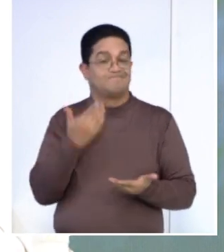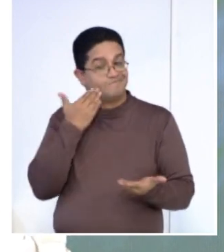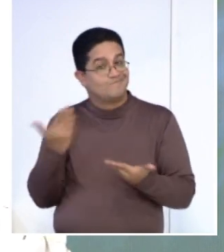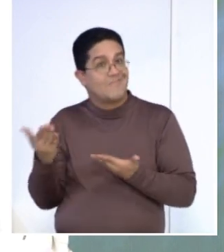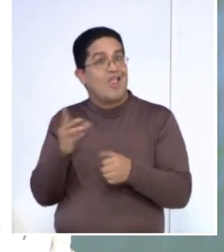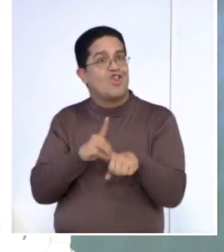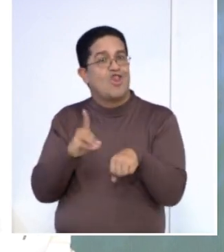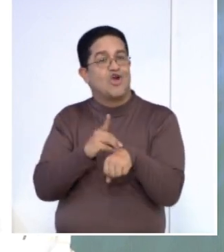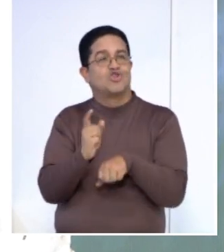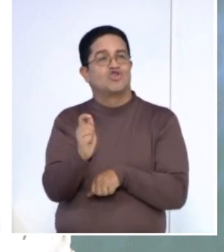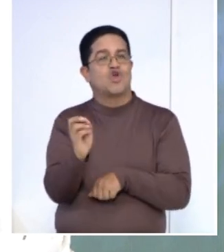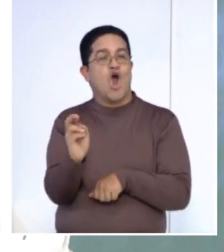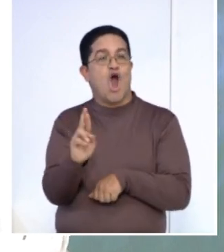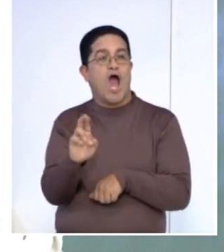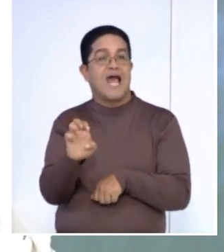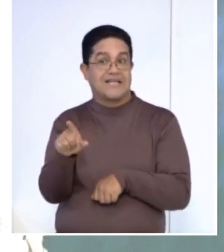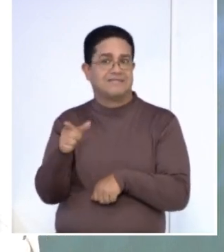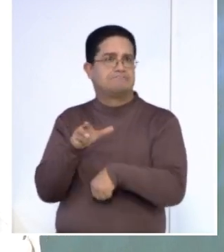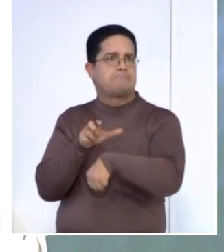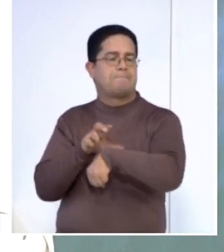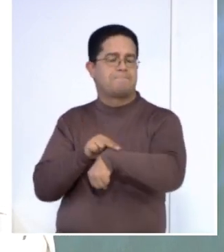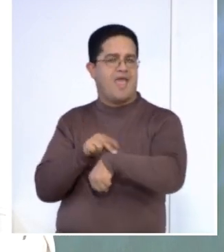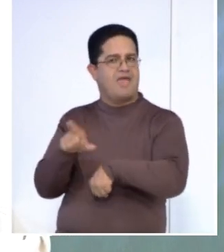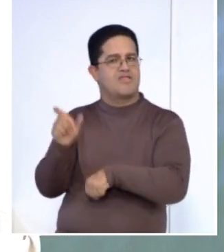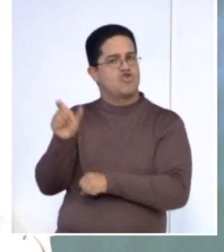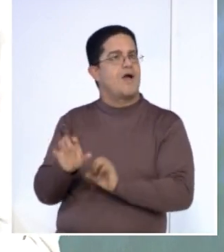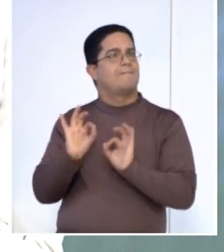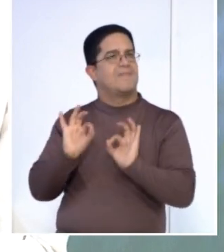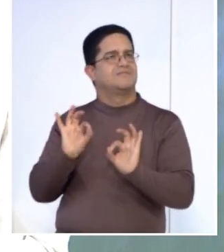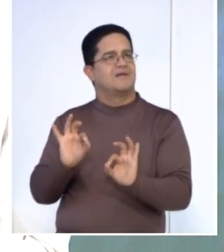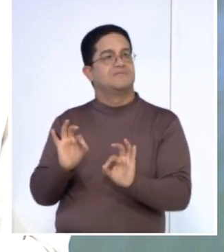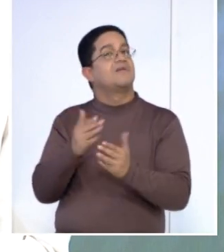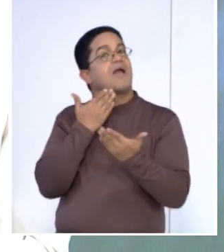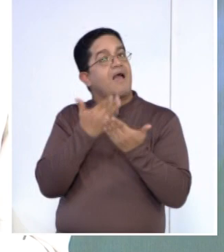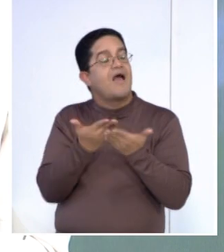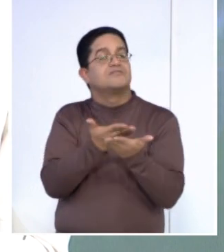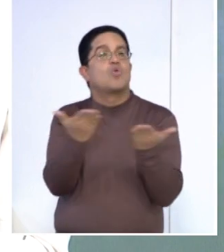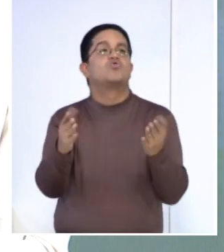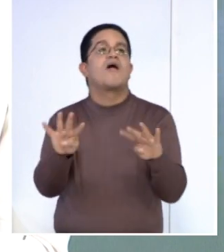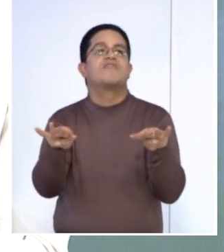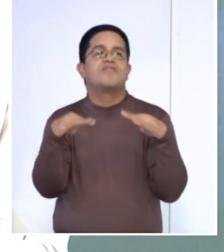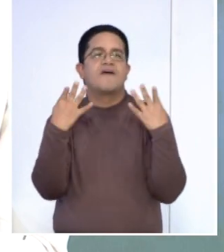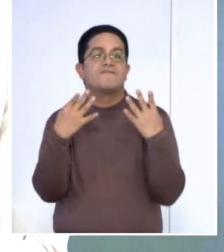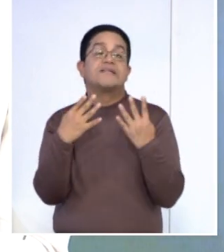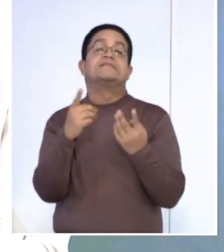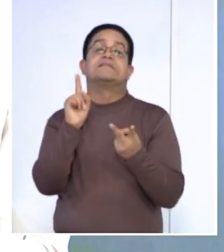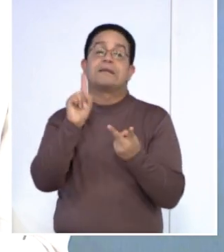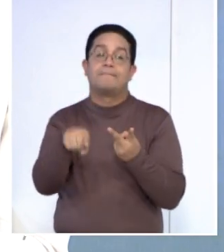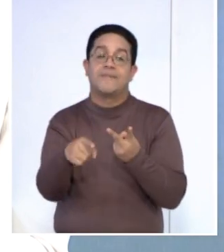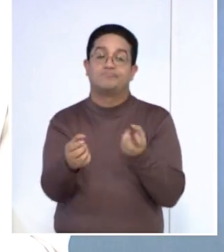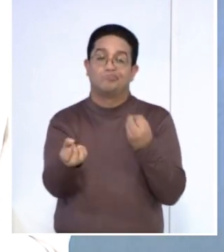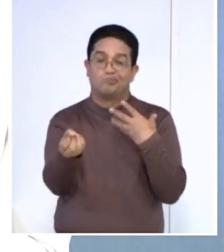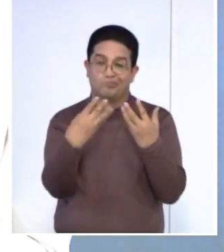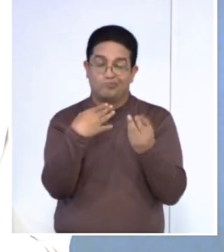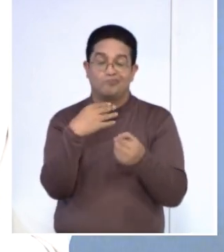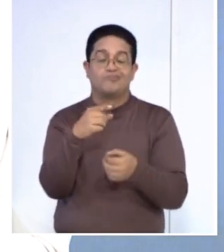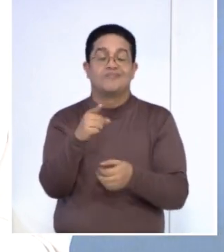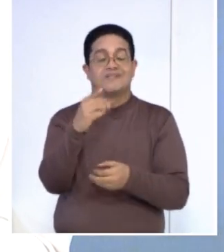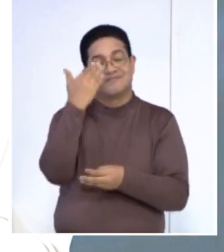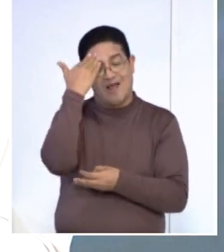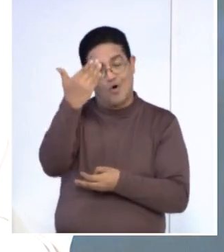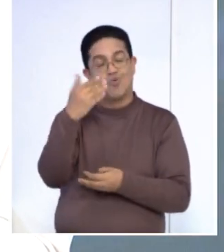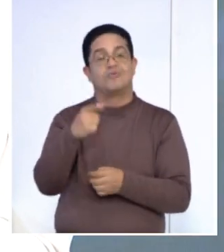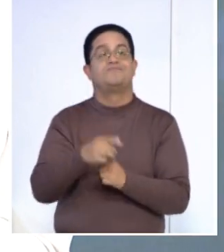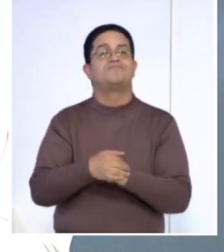Torres nos estuvo acompañando, médico inmunólogo, alergólogo y pediatra. Gracias a ustedes por la sintonía, la participación, sus mensajes y sus saludos.